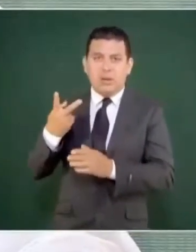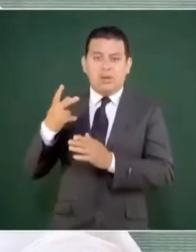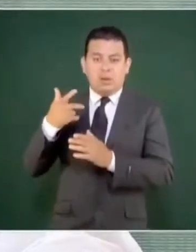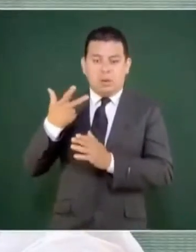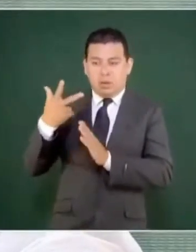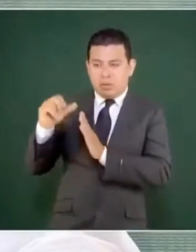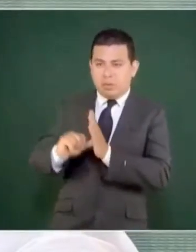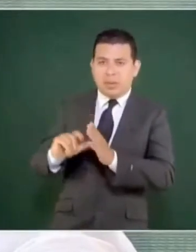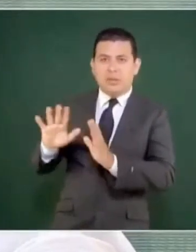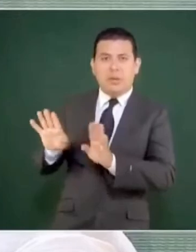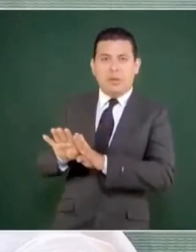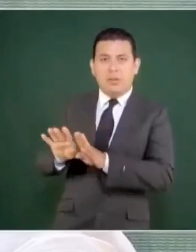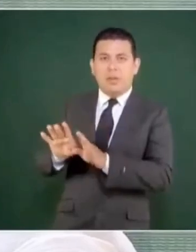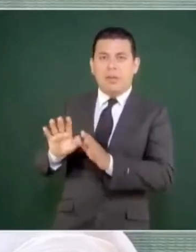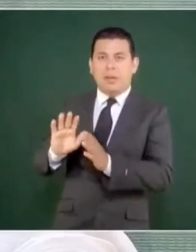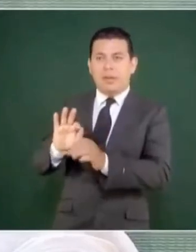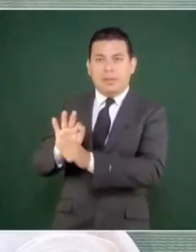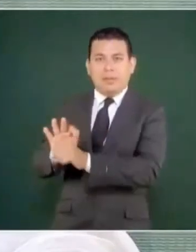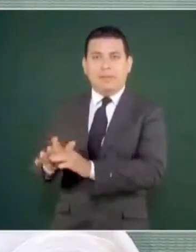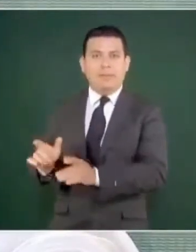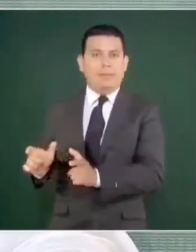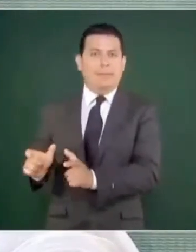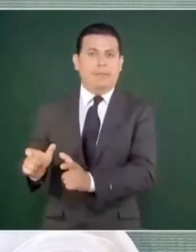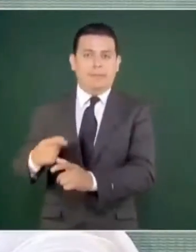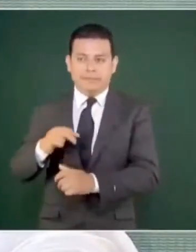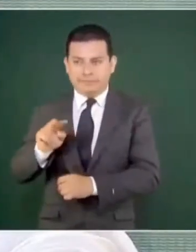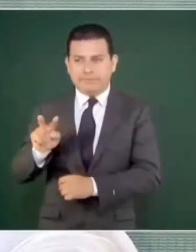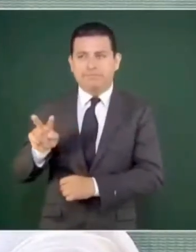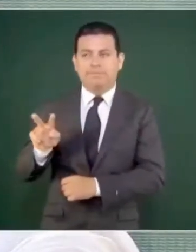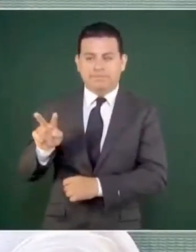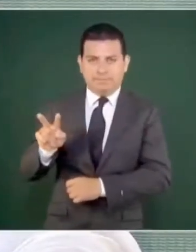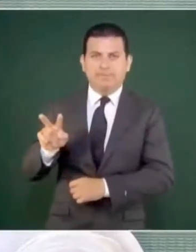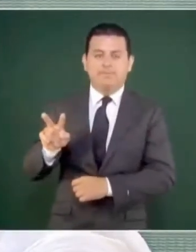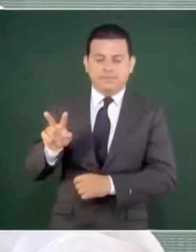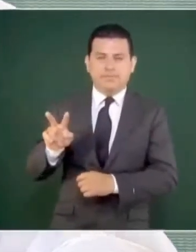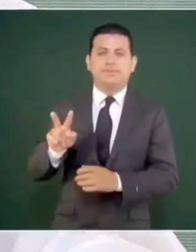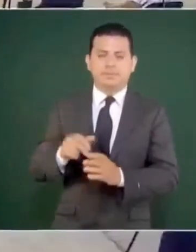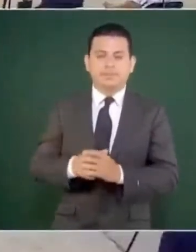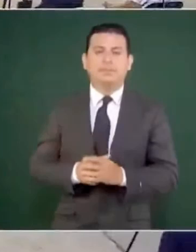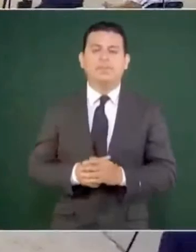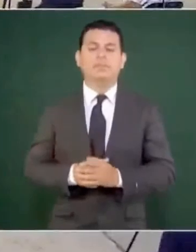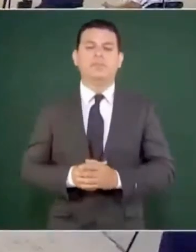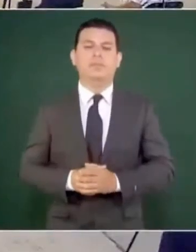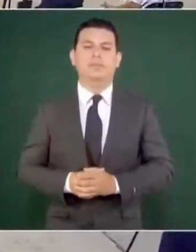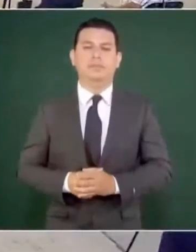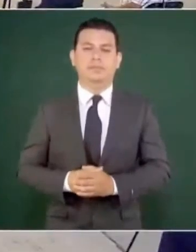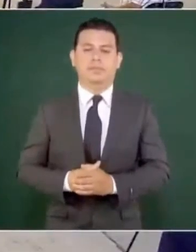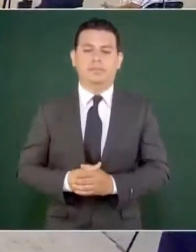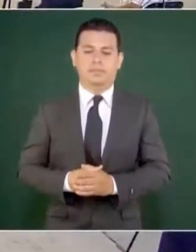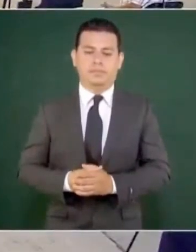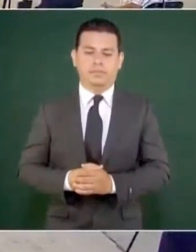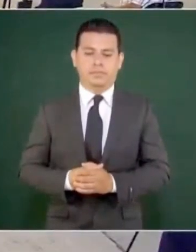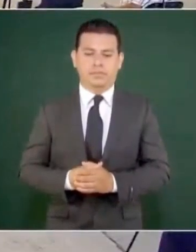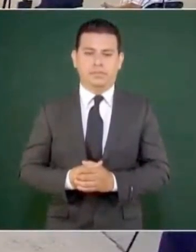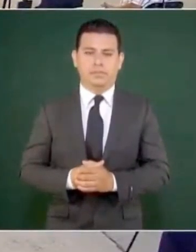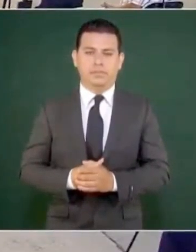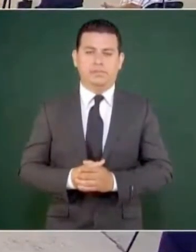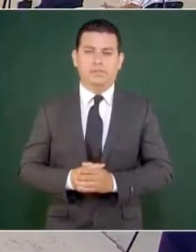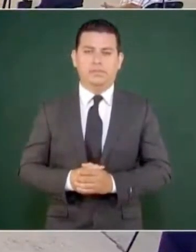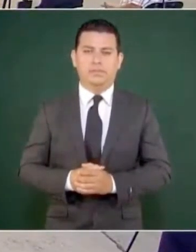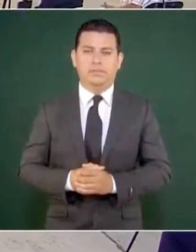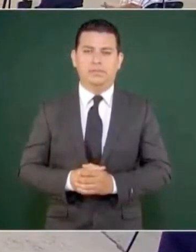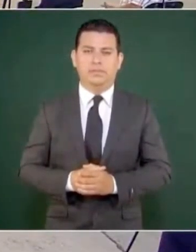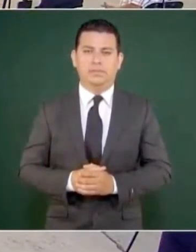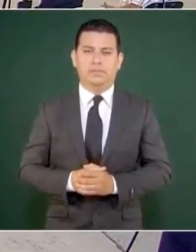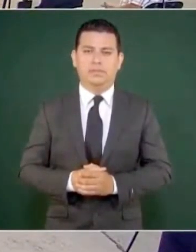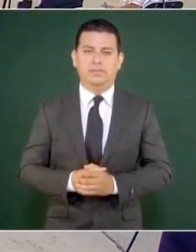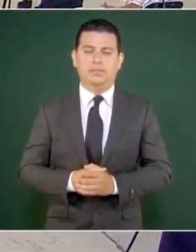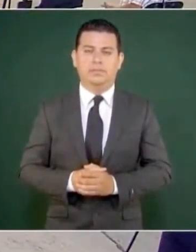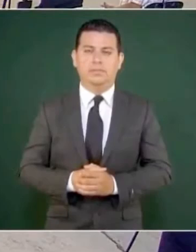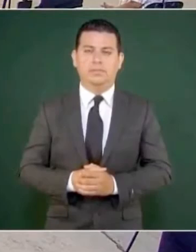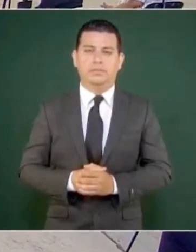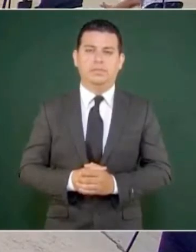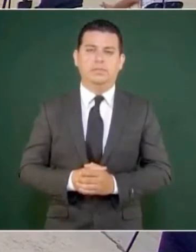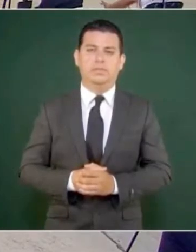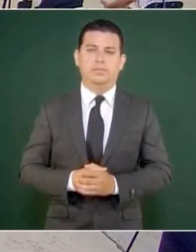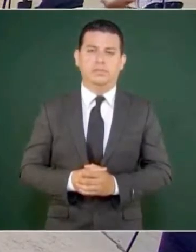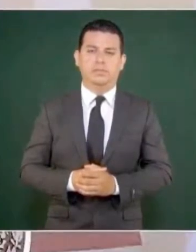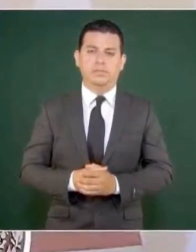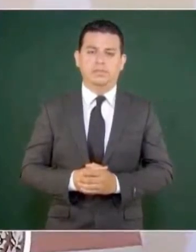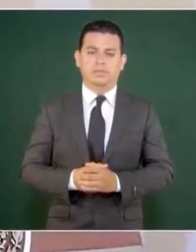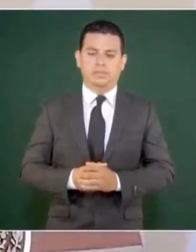enlatado,